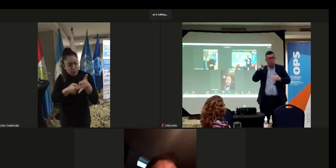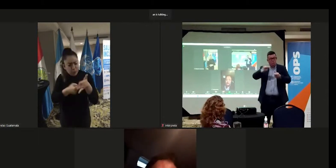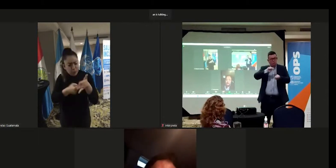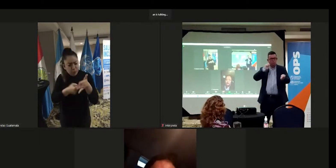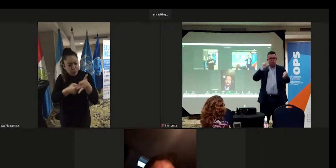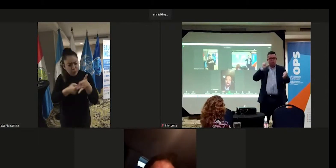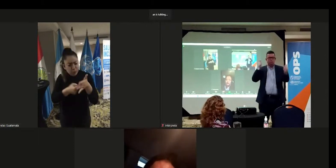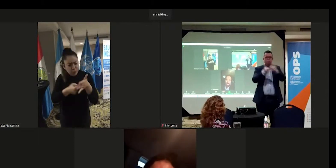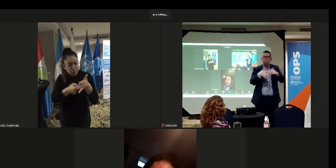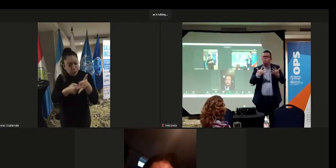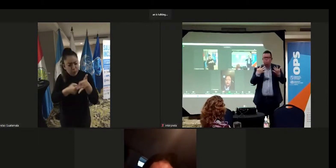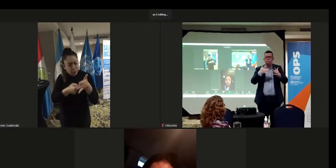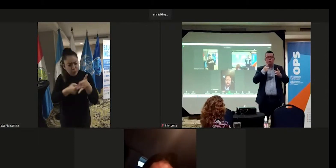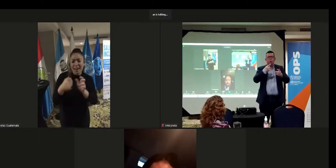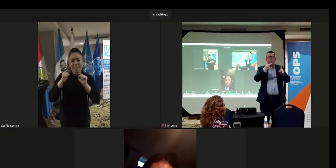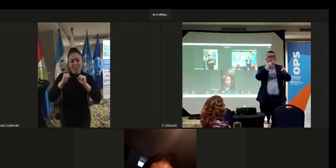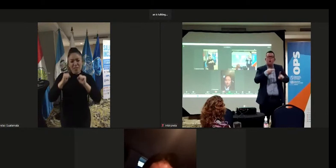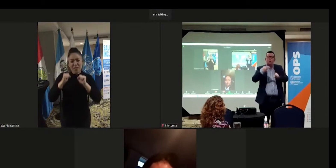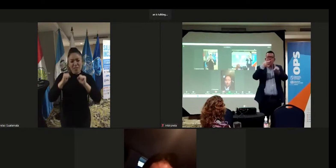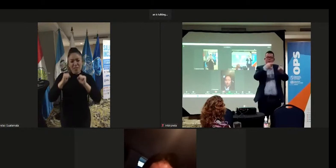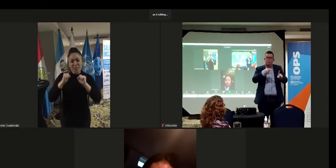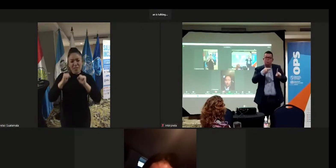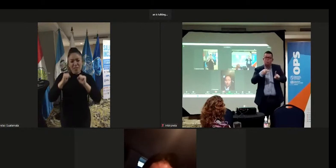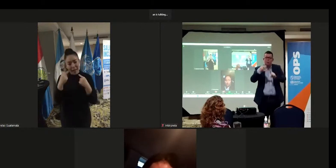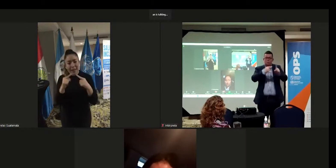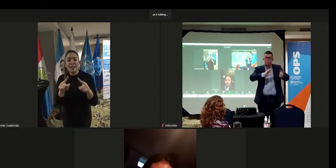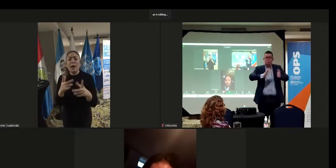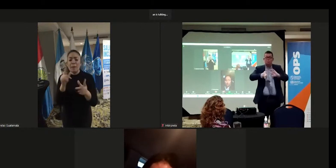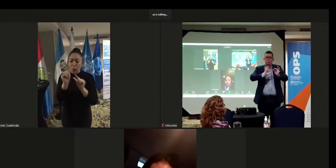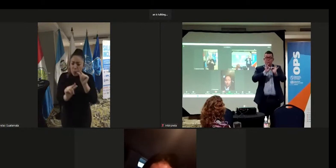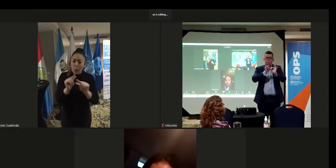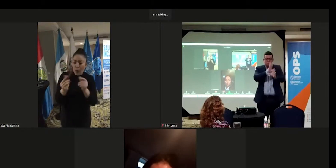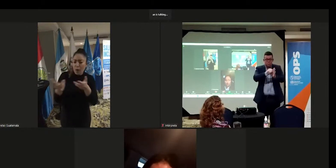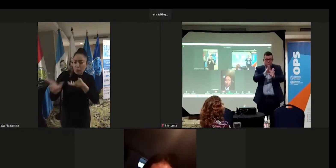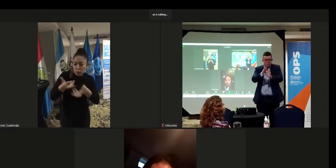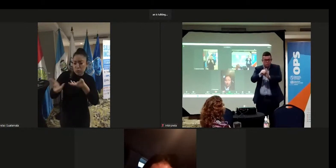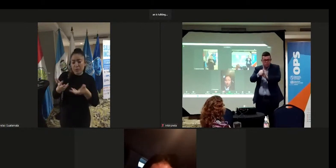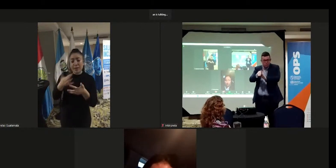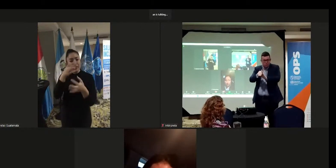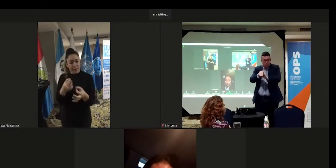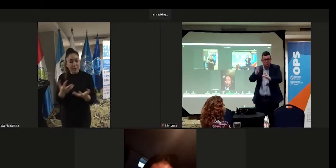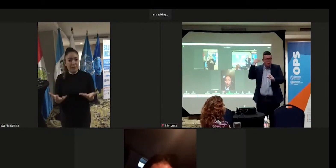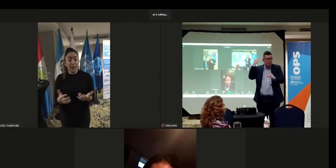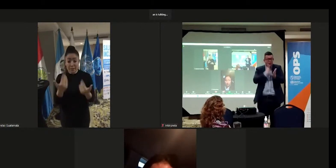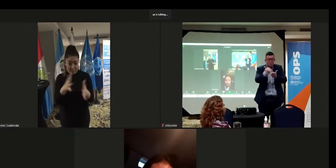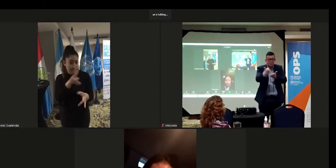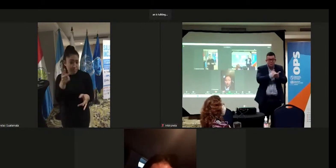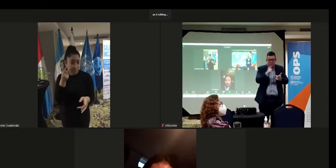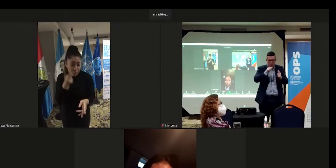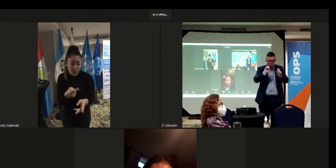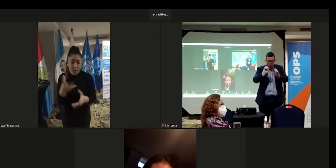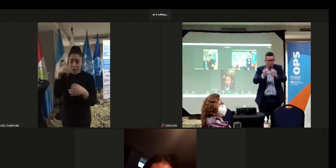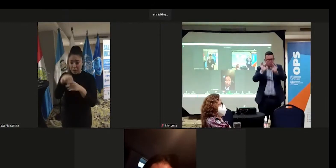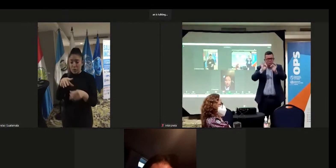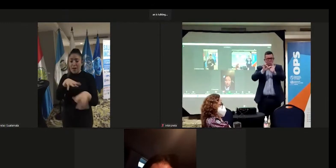las dificultades que vivimos y ir poco a poco hacia la transformación de nuestras realidades. Ya vemos dentro de las